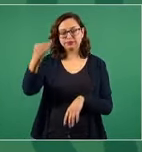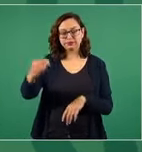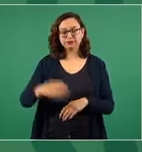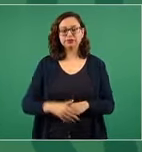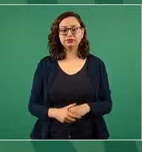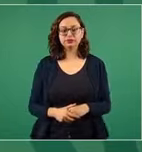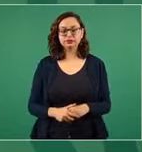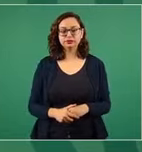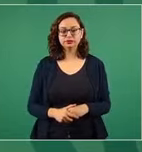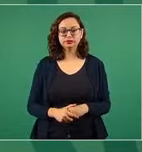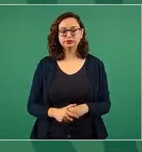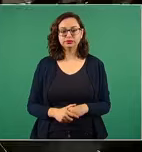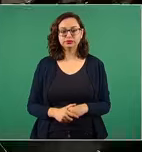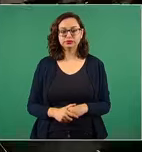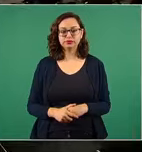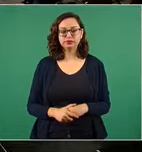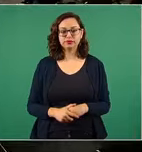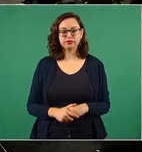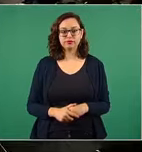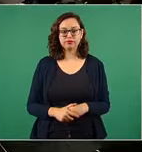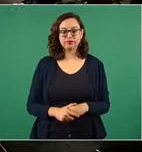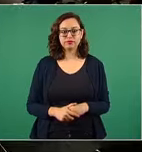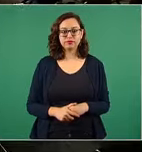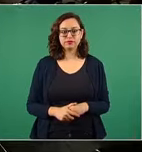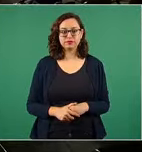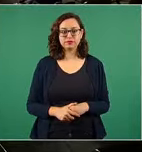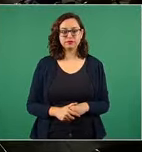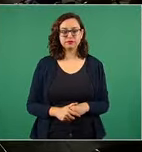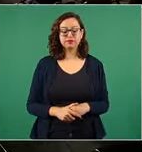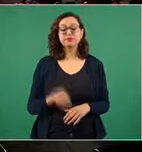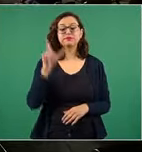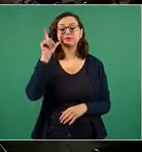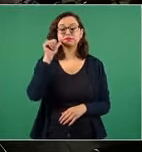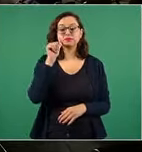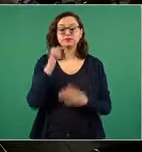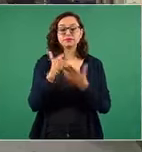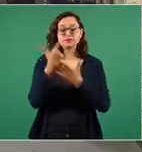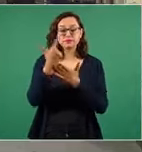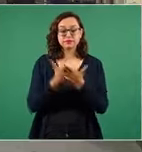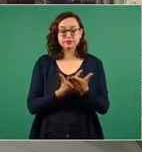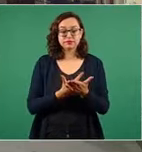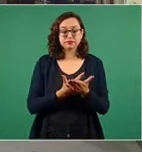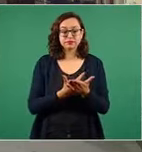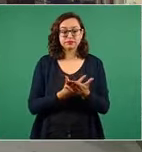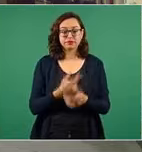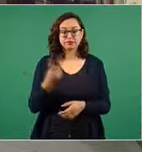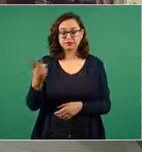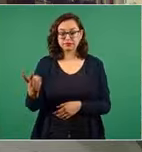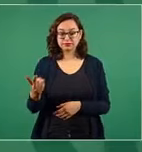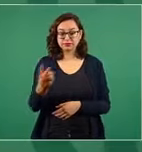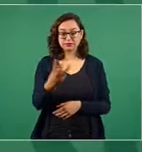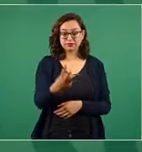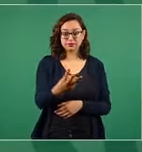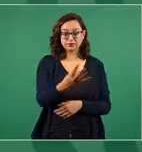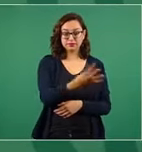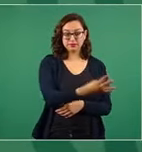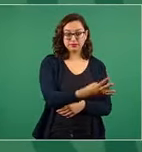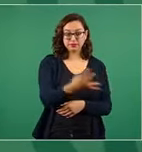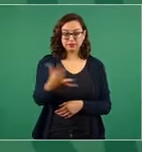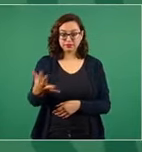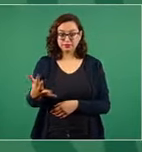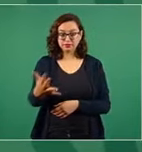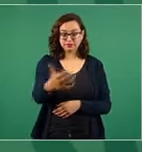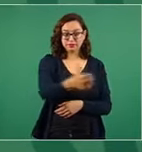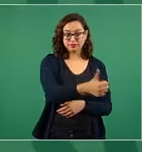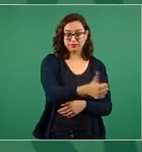a ver los que dos tres cuatro cinco seis